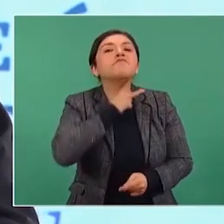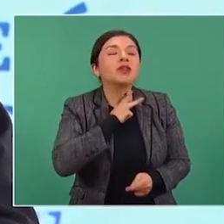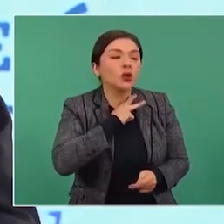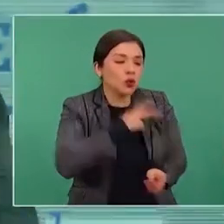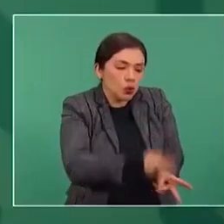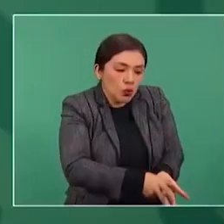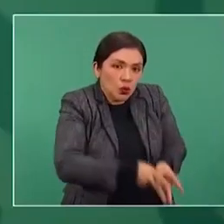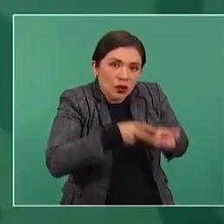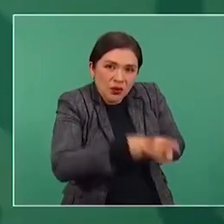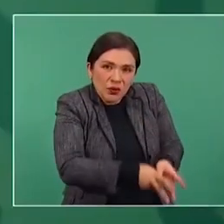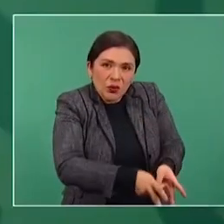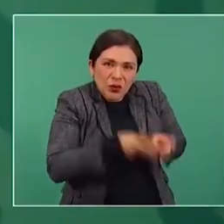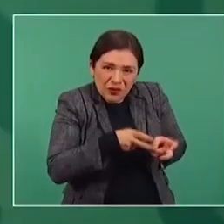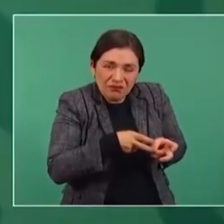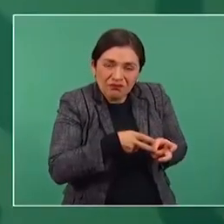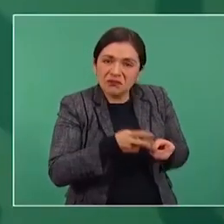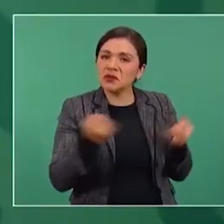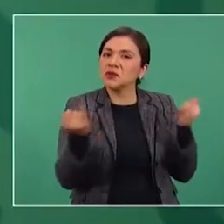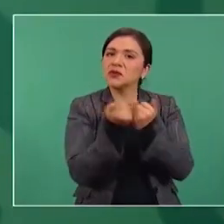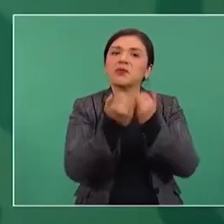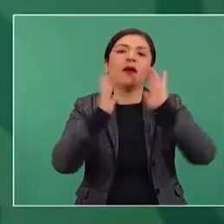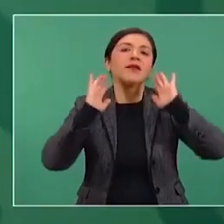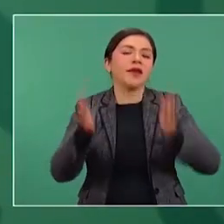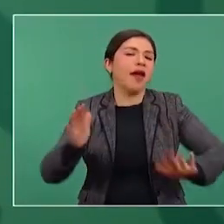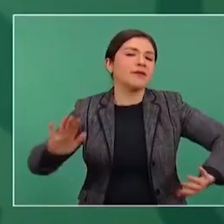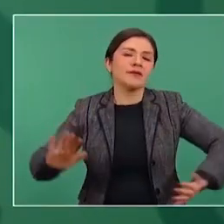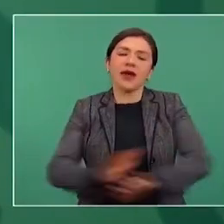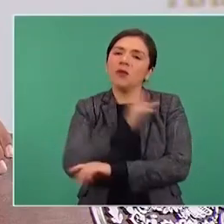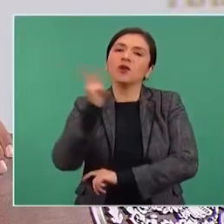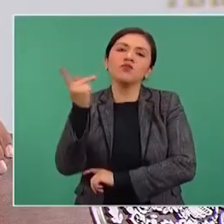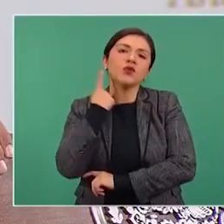pues también cambió la política.